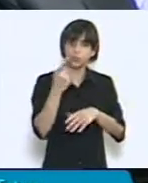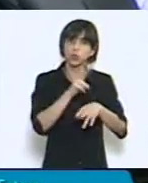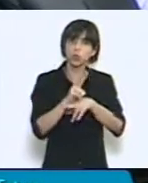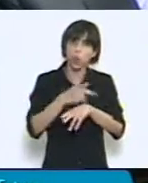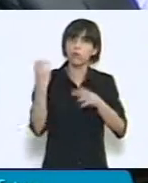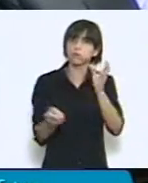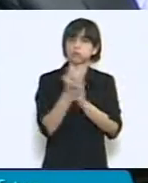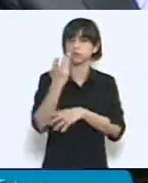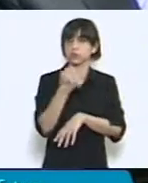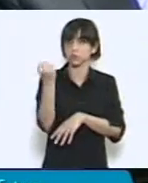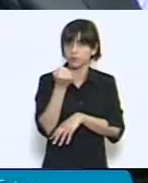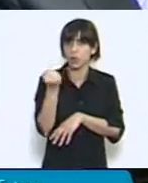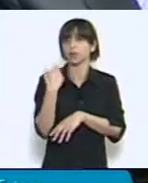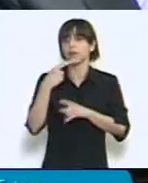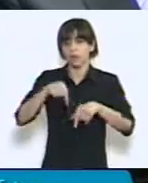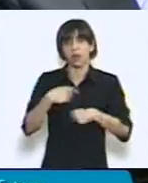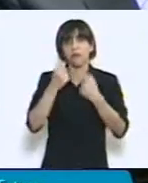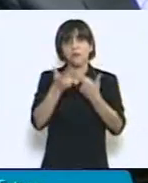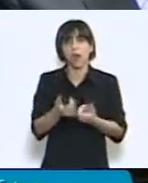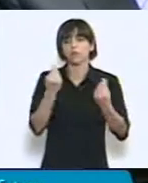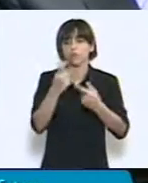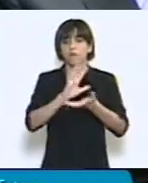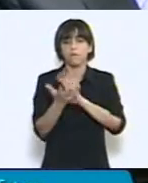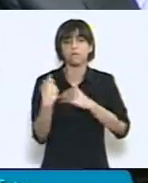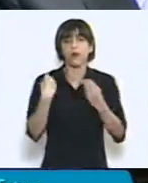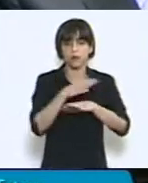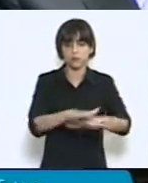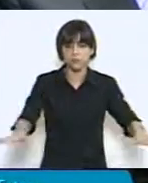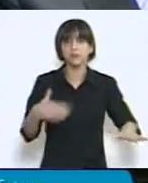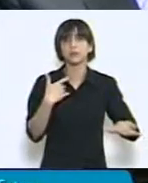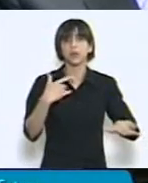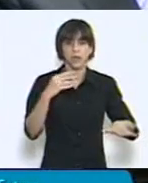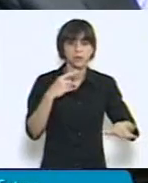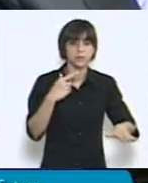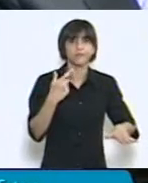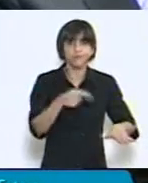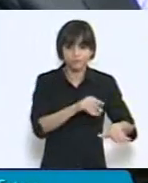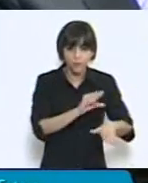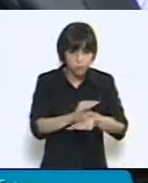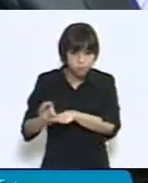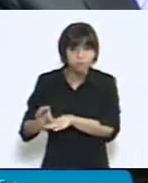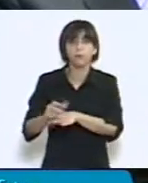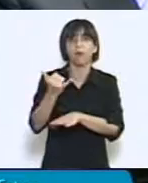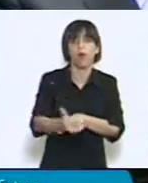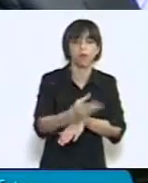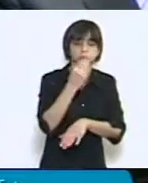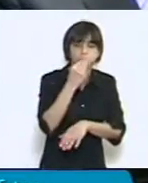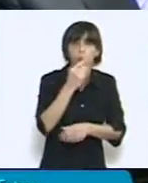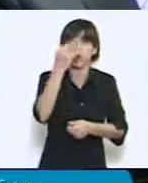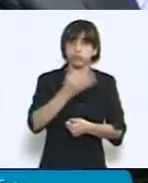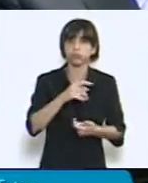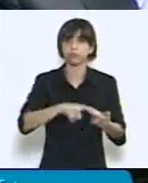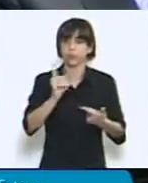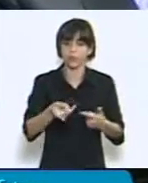distribución del ingreso, asegurando la alimentación y los estudios de los niños más desposeídos. Los